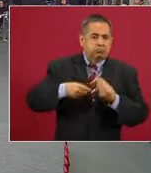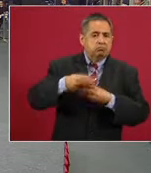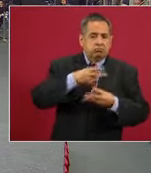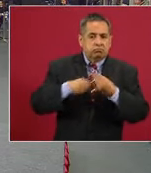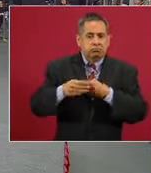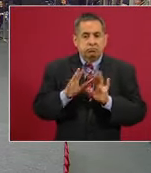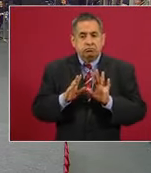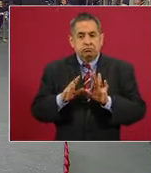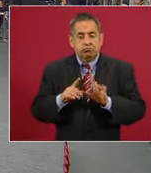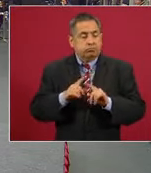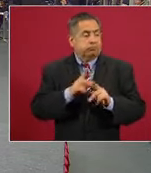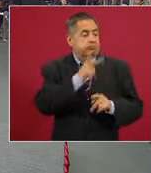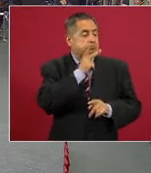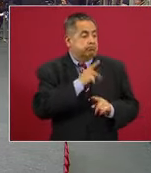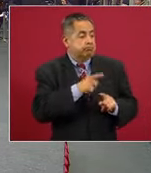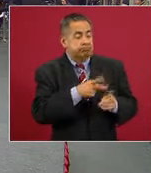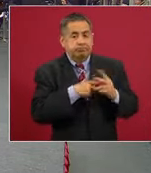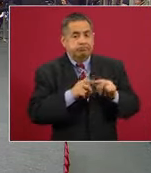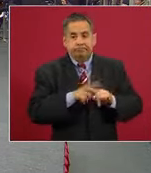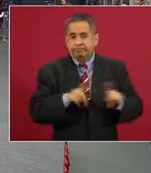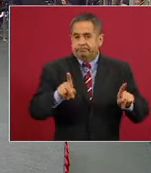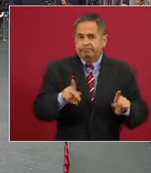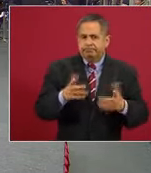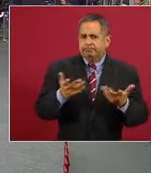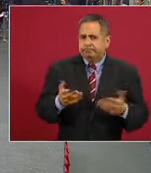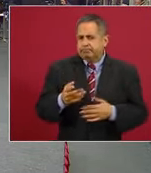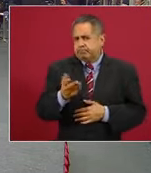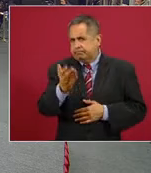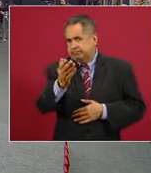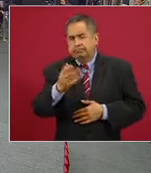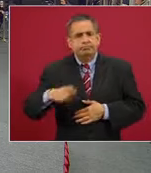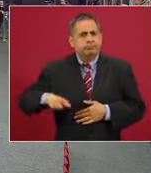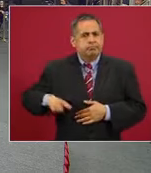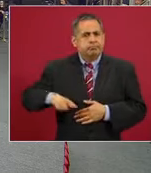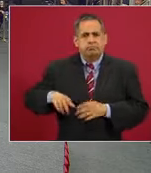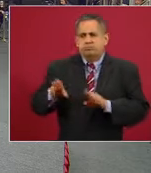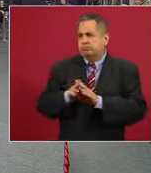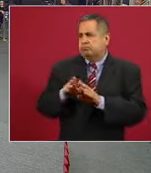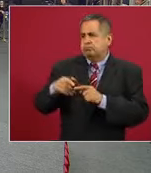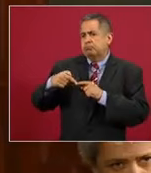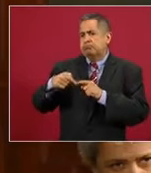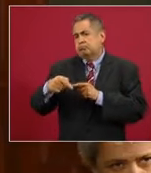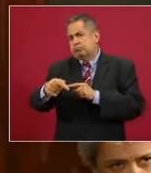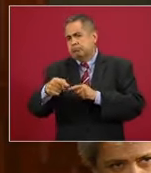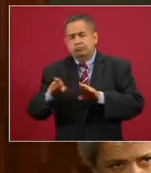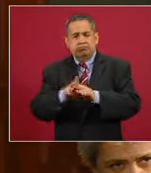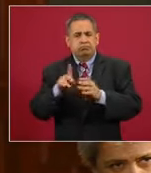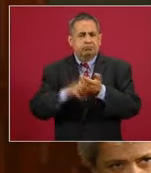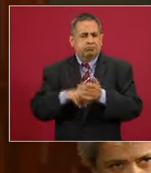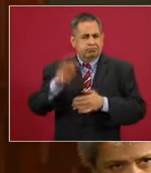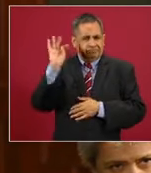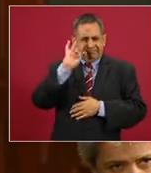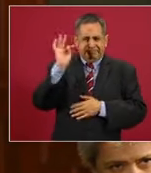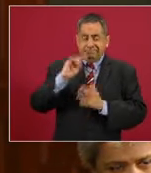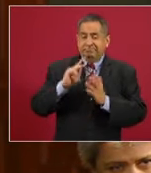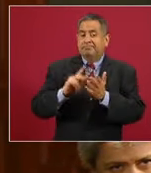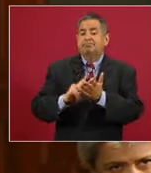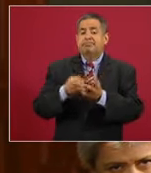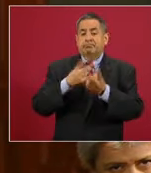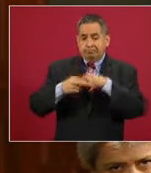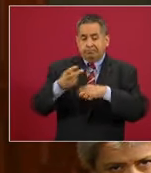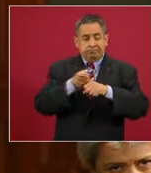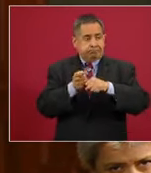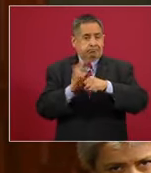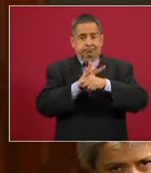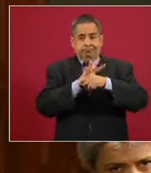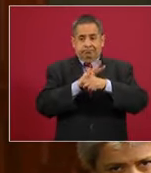provienen de la industria petrolera. ¿Cómo se prepara su gobierno, presidente, ante un probable rebote del COVID